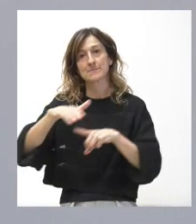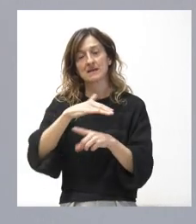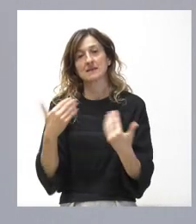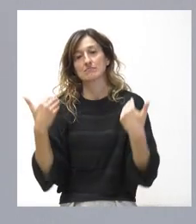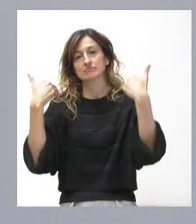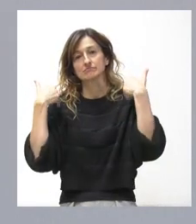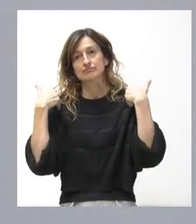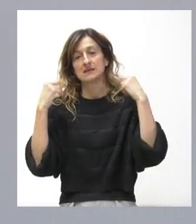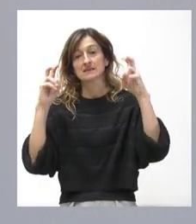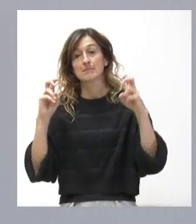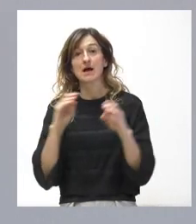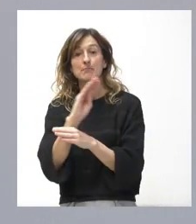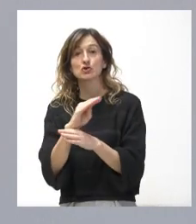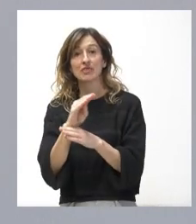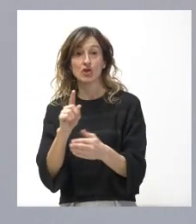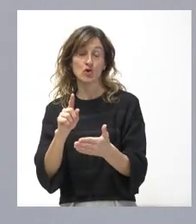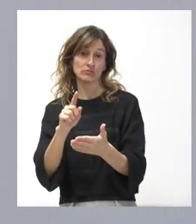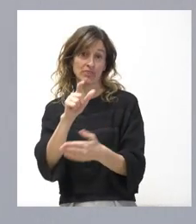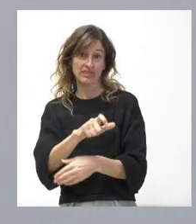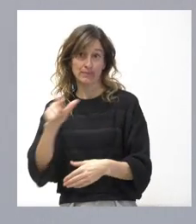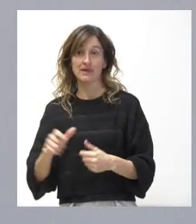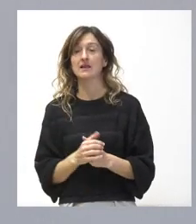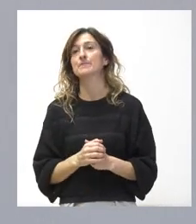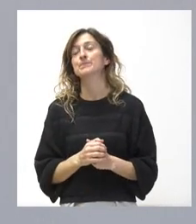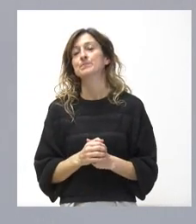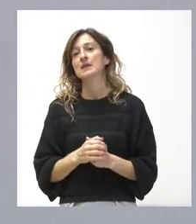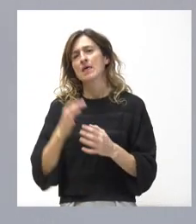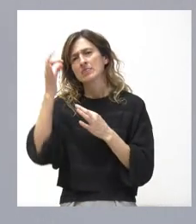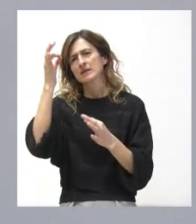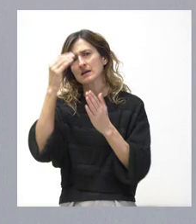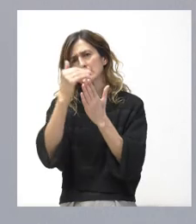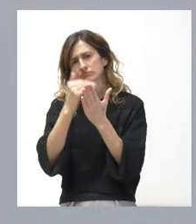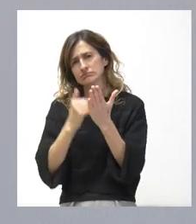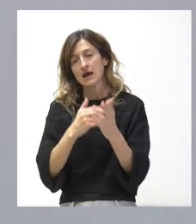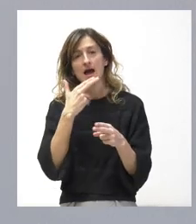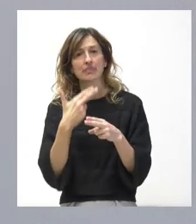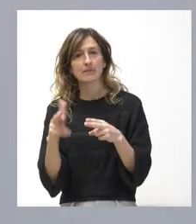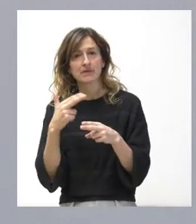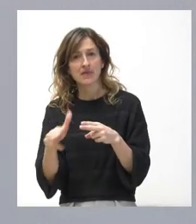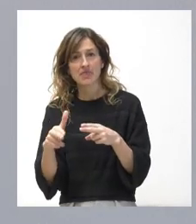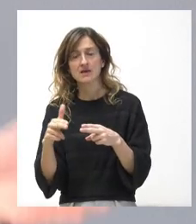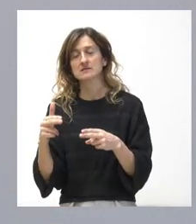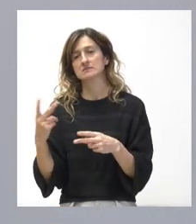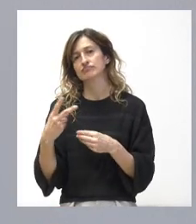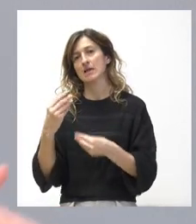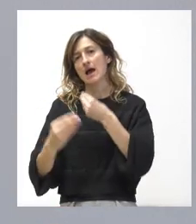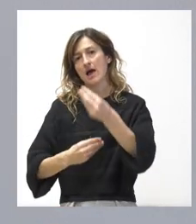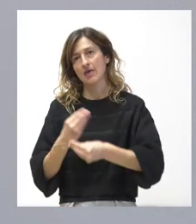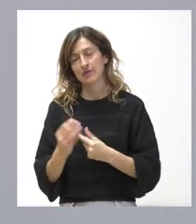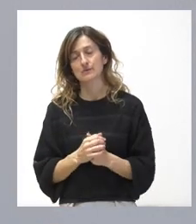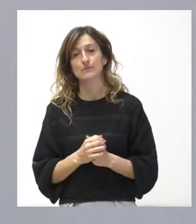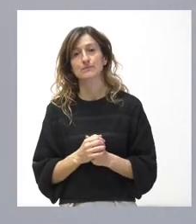tiene en materia de protección civil y detallará el contenido de todas las actividades que estamos realizando. Y, en el mismo sentido,